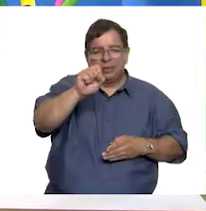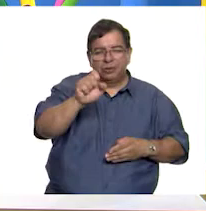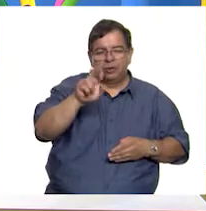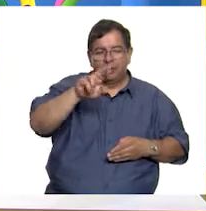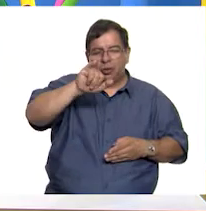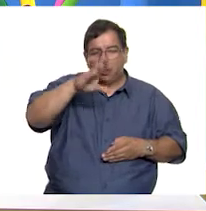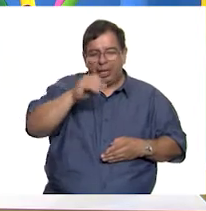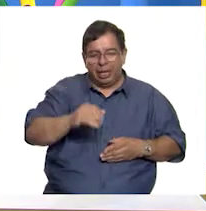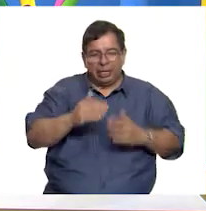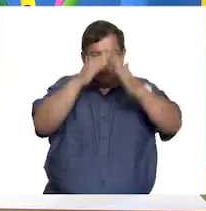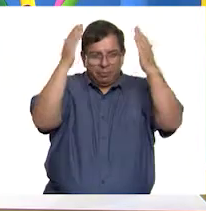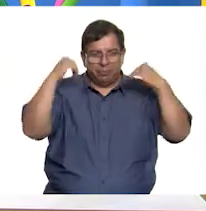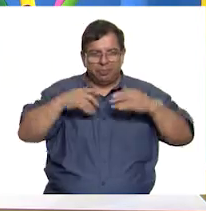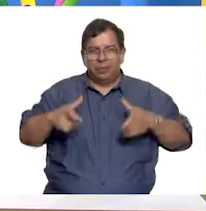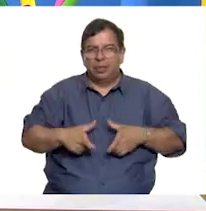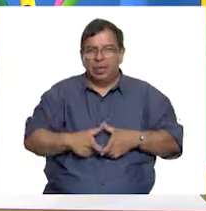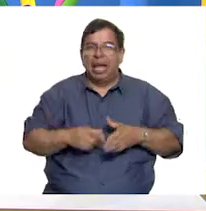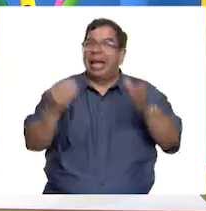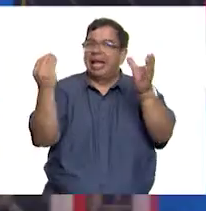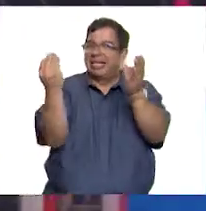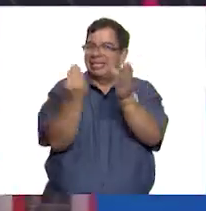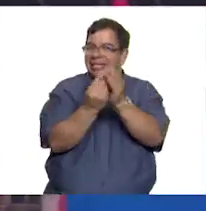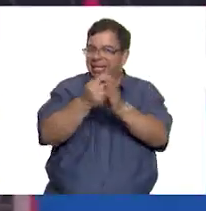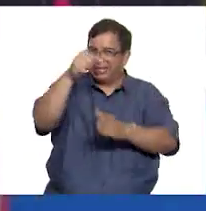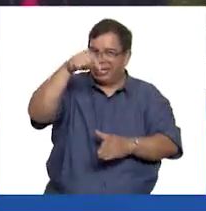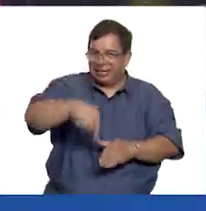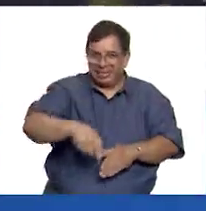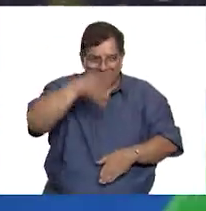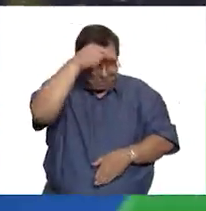de la Cruz al Salón de Clasas de Aprende en Casa.